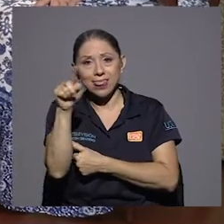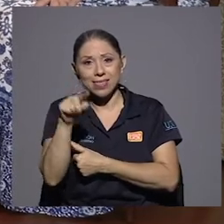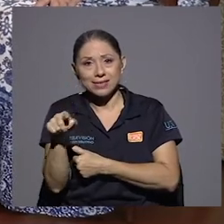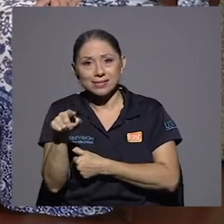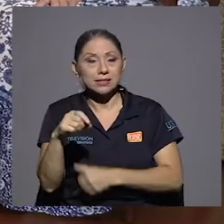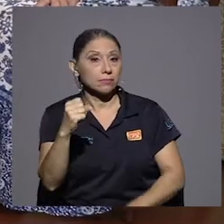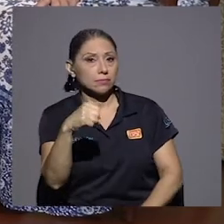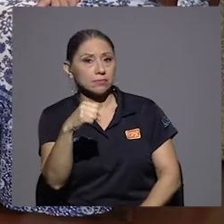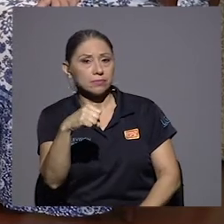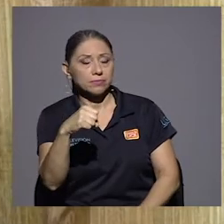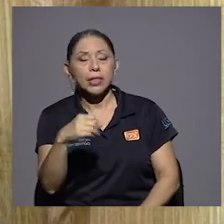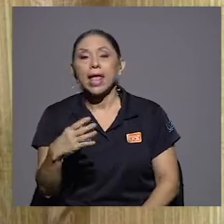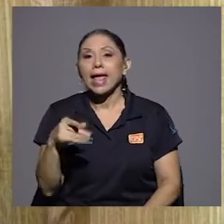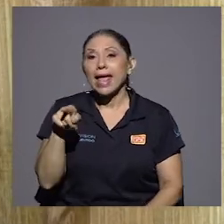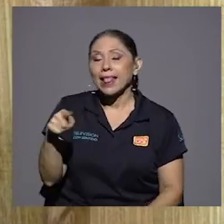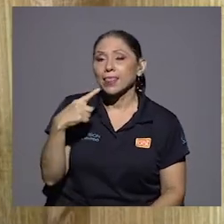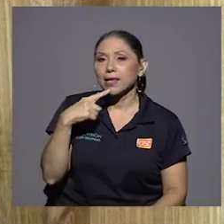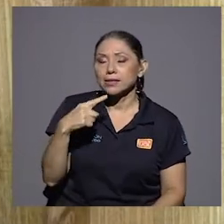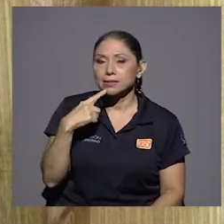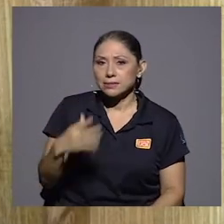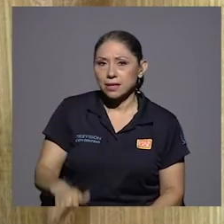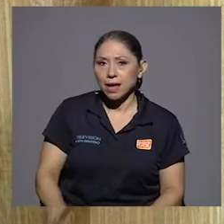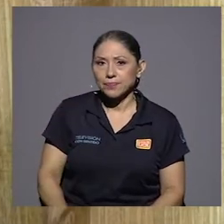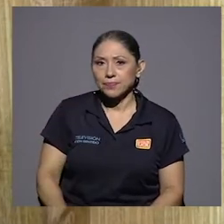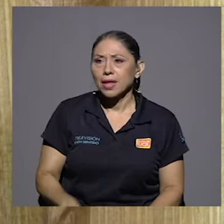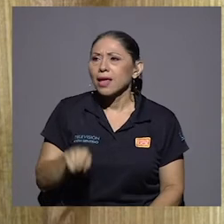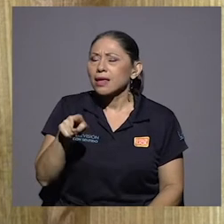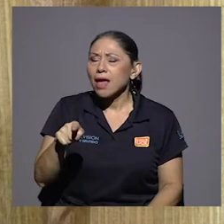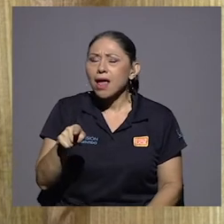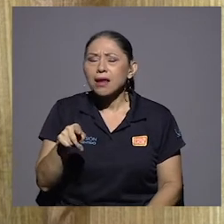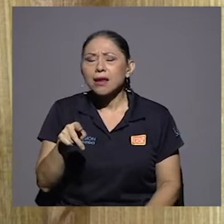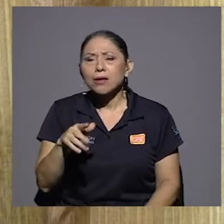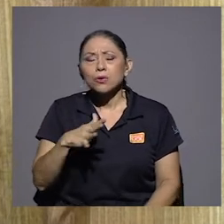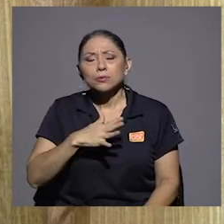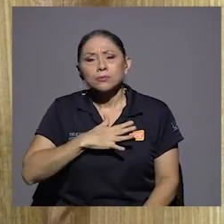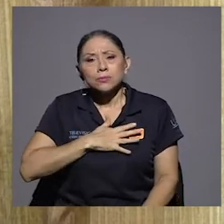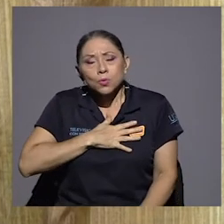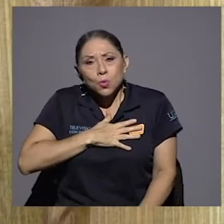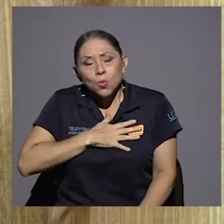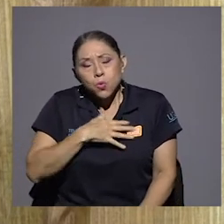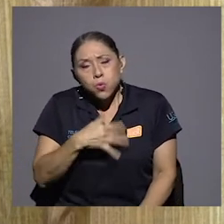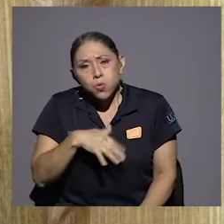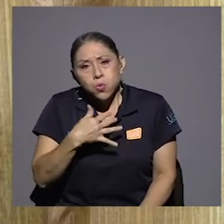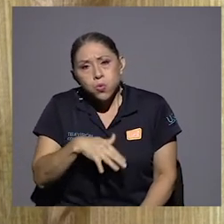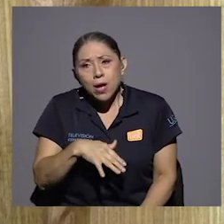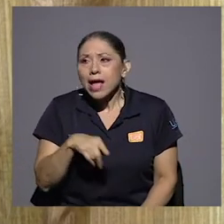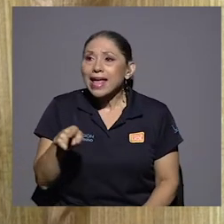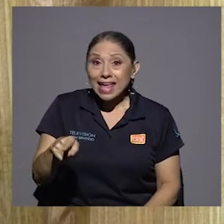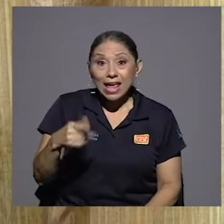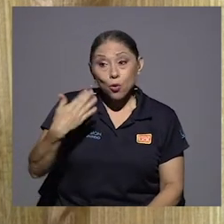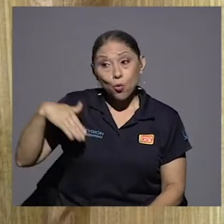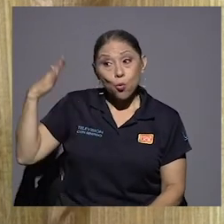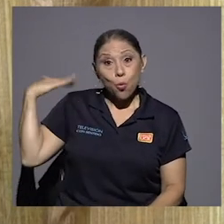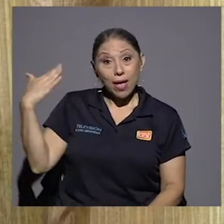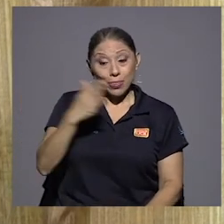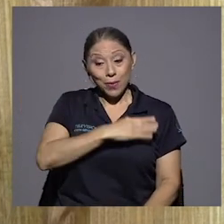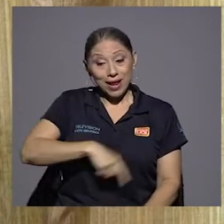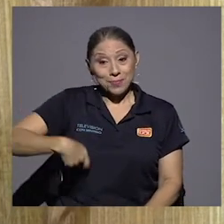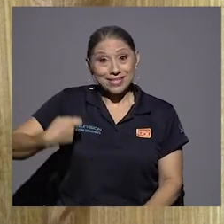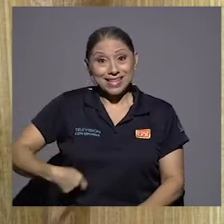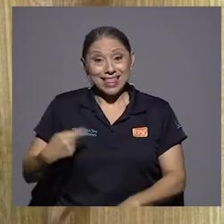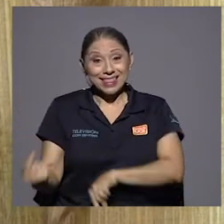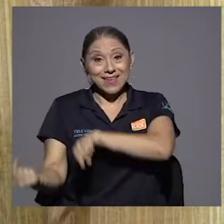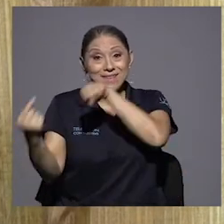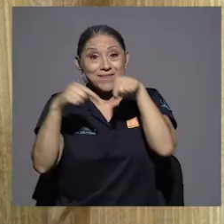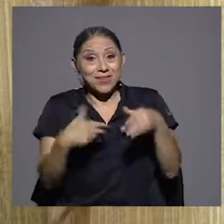Él decía que lo que más le conmovió fue que cuando el presidente regresa, él dice que